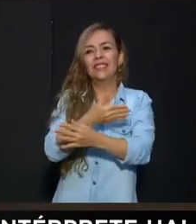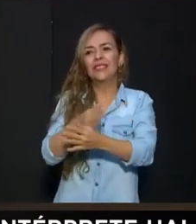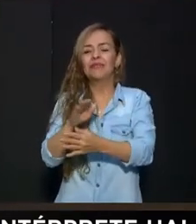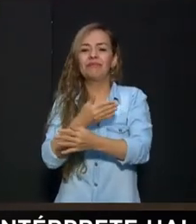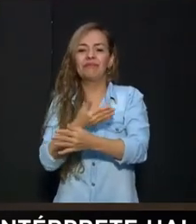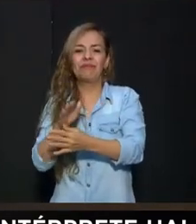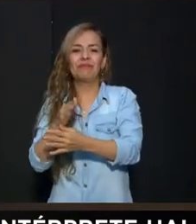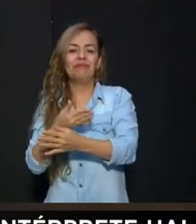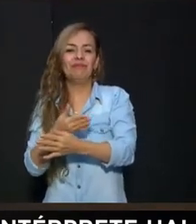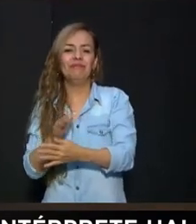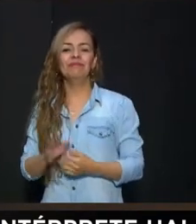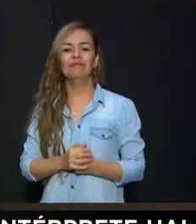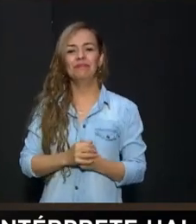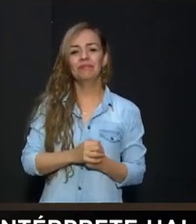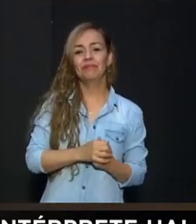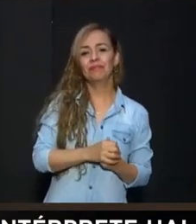pista, ¿cómo es?